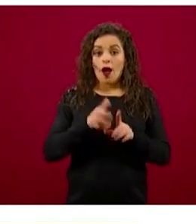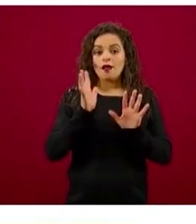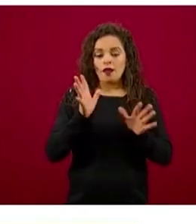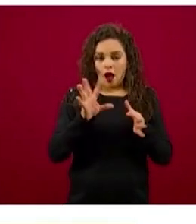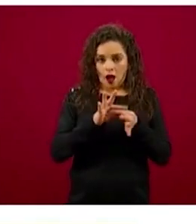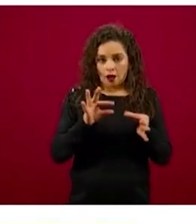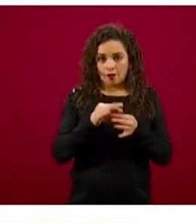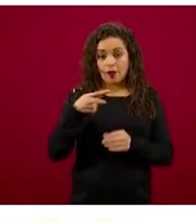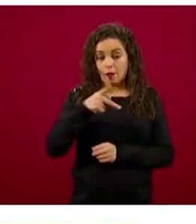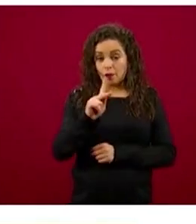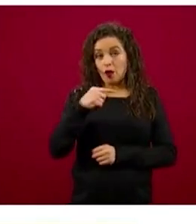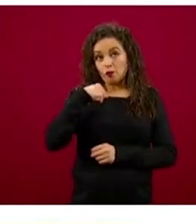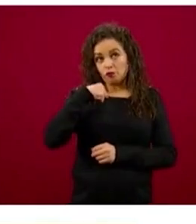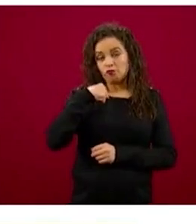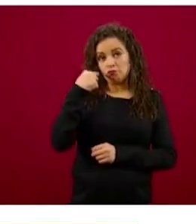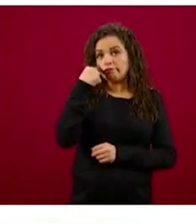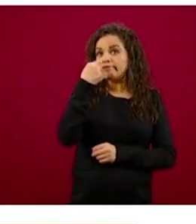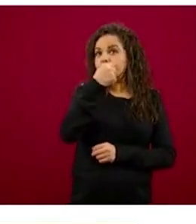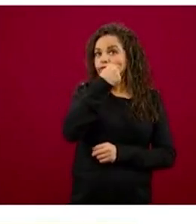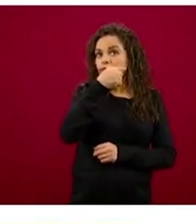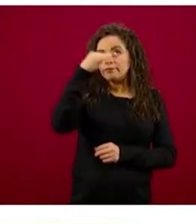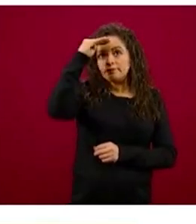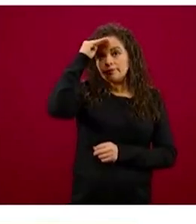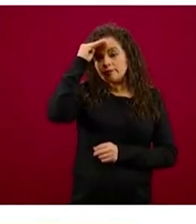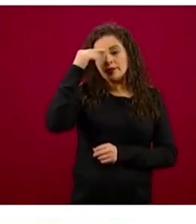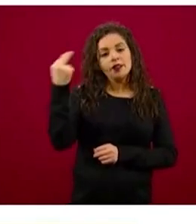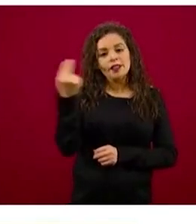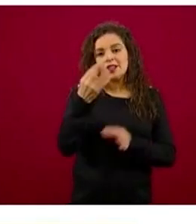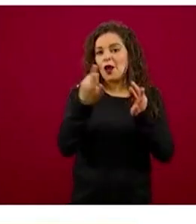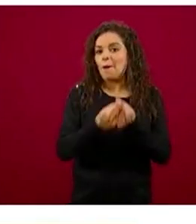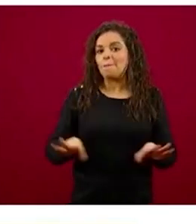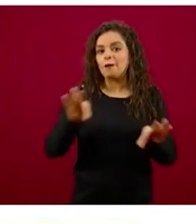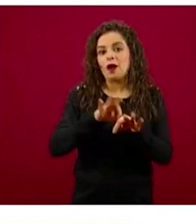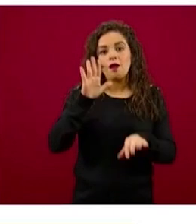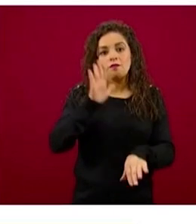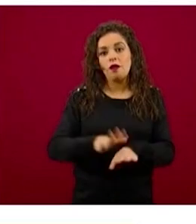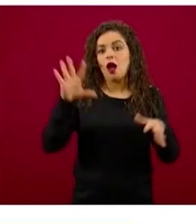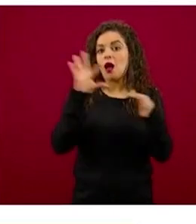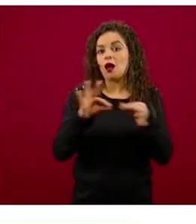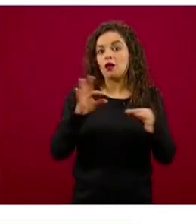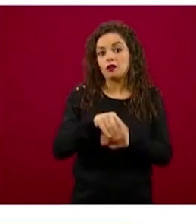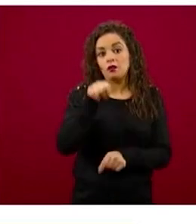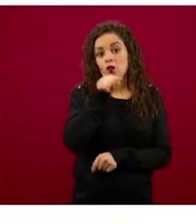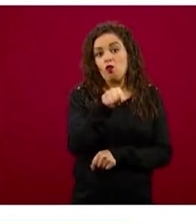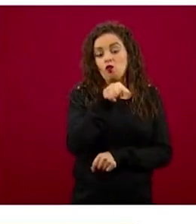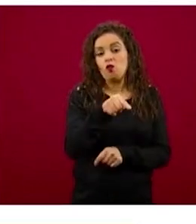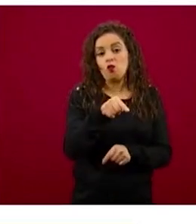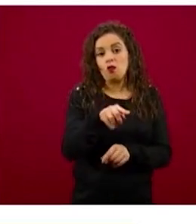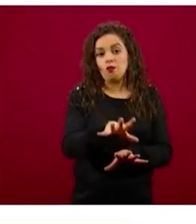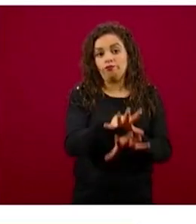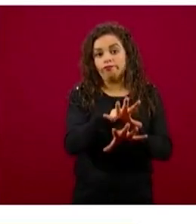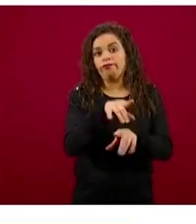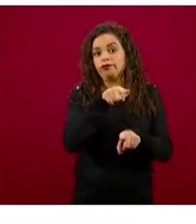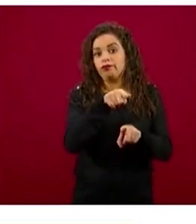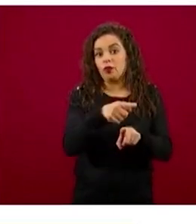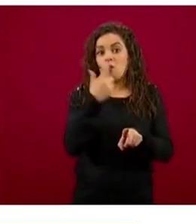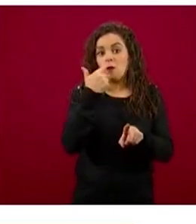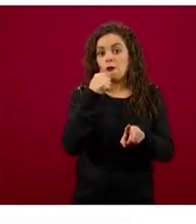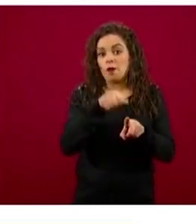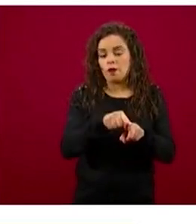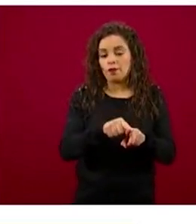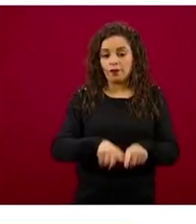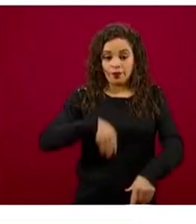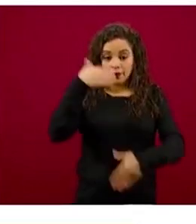muy importante enfatizarla. ¿Qué actividades laborales van a estar en funcionamiento a partir de la